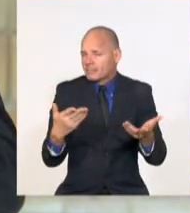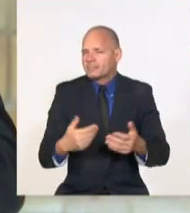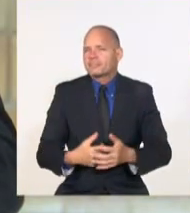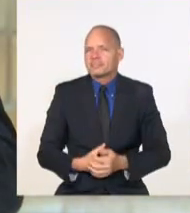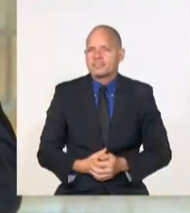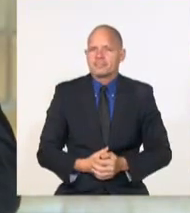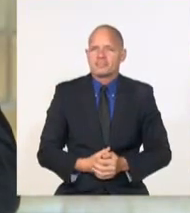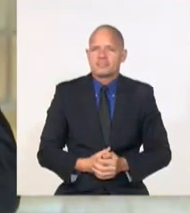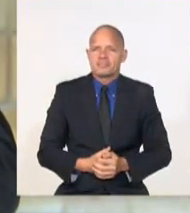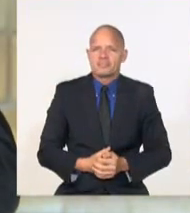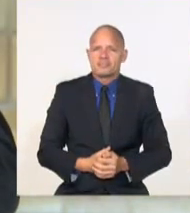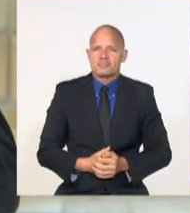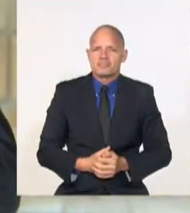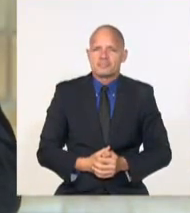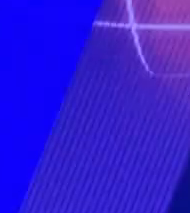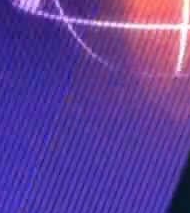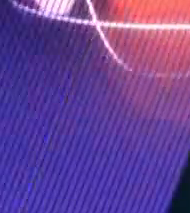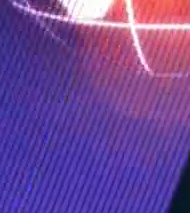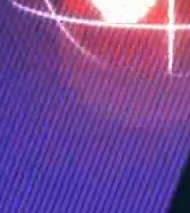para el Canal Cubano de Noticias.